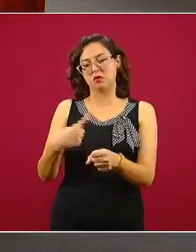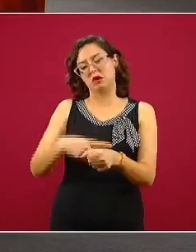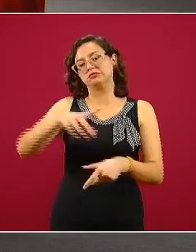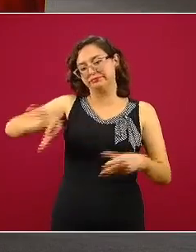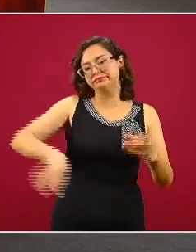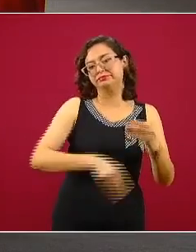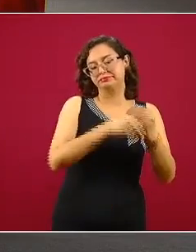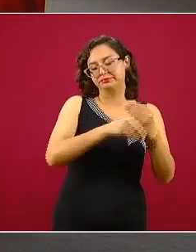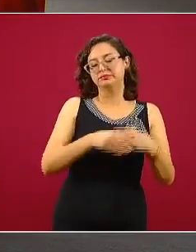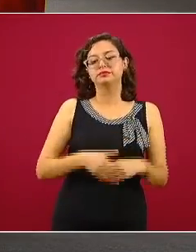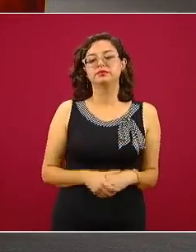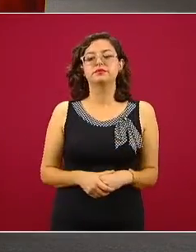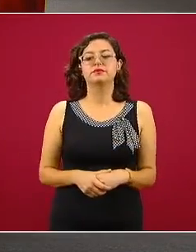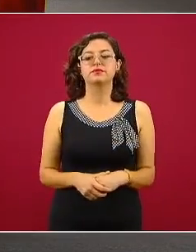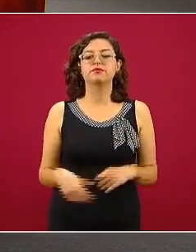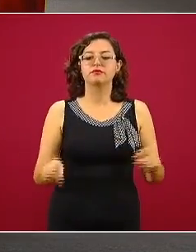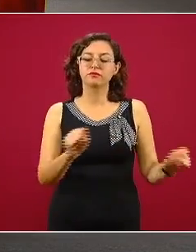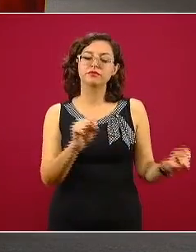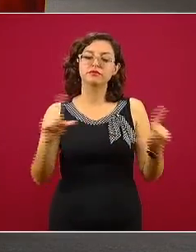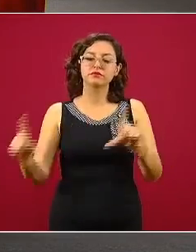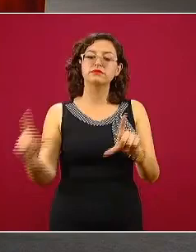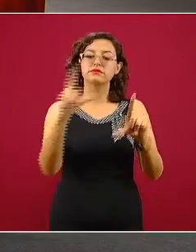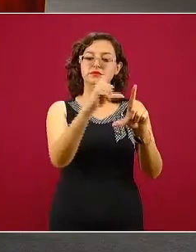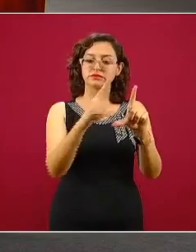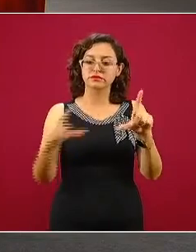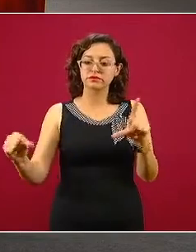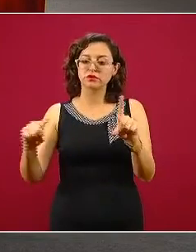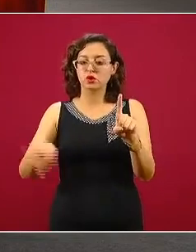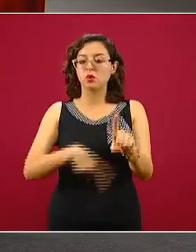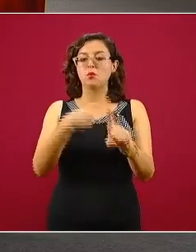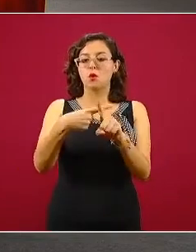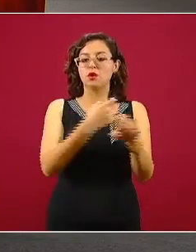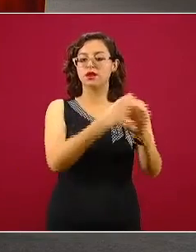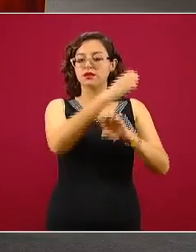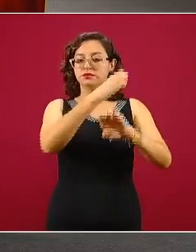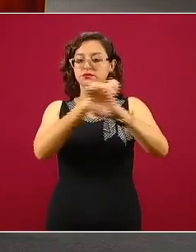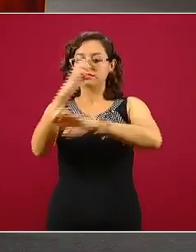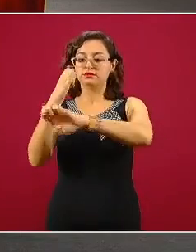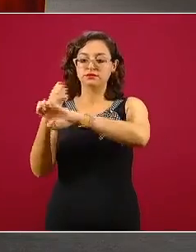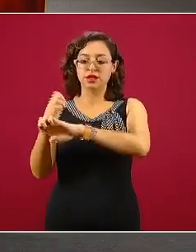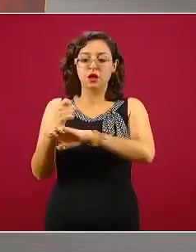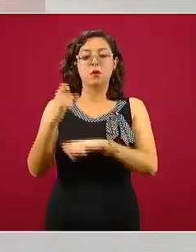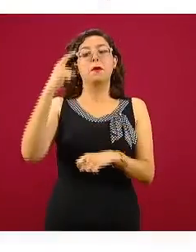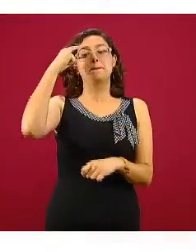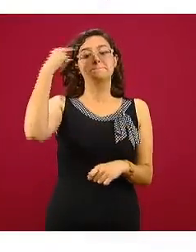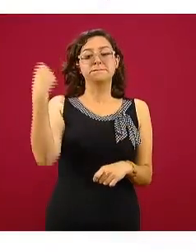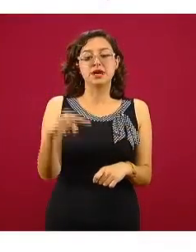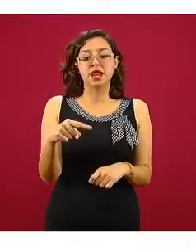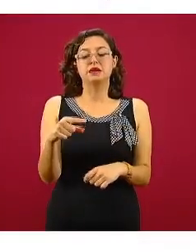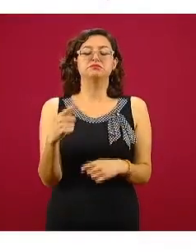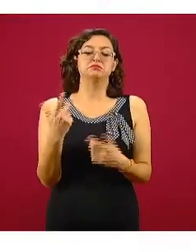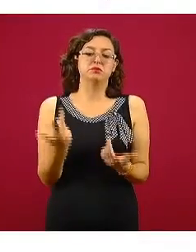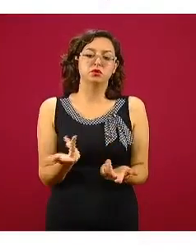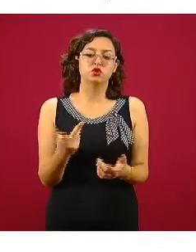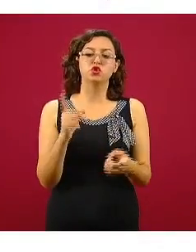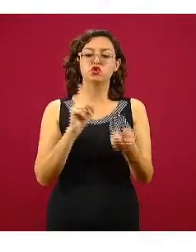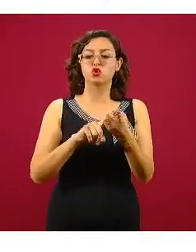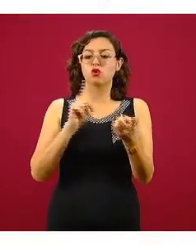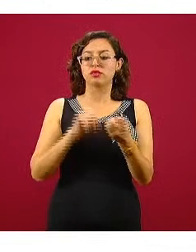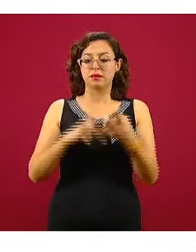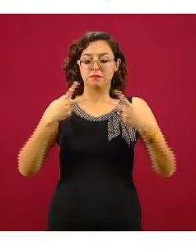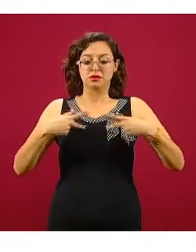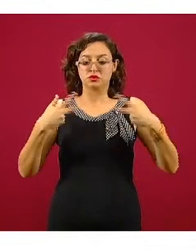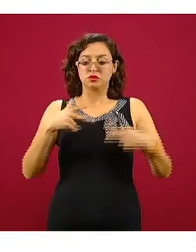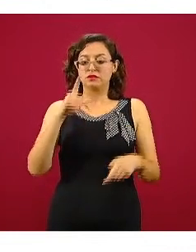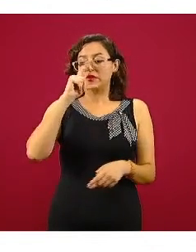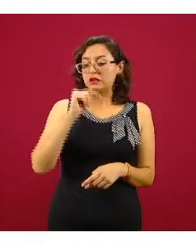diapositiva vemos esta misma distribución, pero ahora por entidad federativa para ver dónde va la mayor carga de